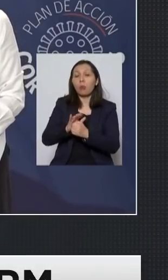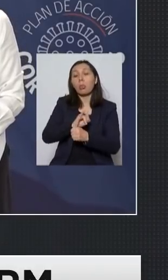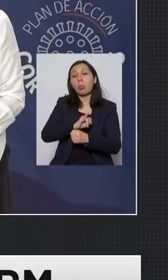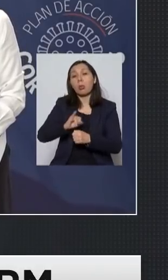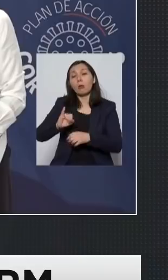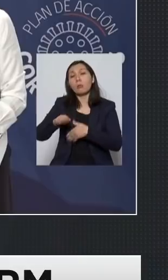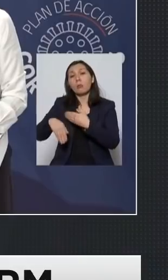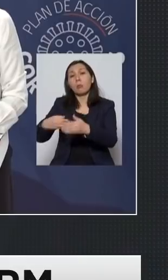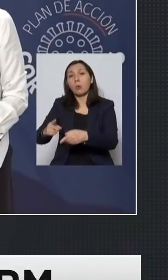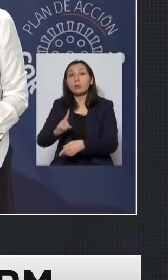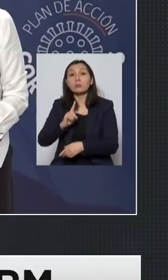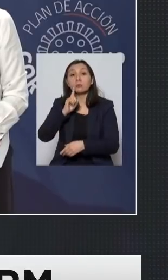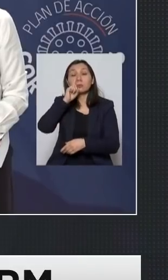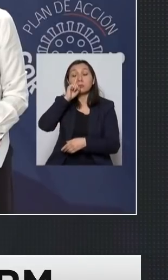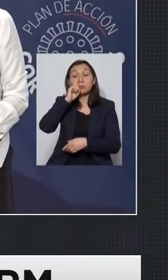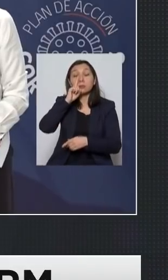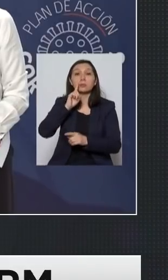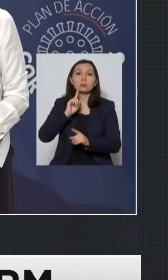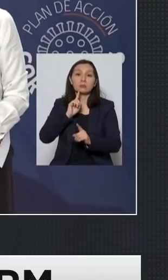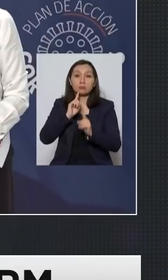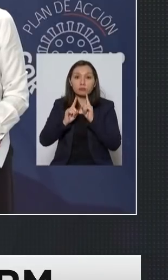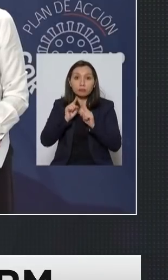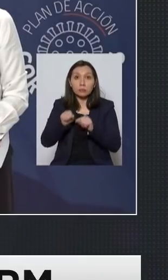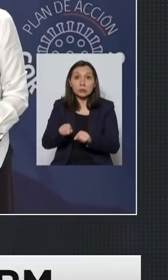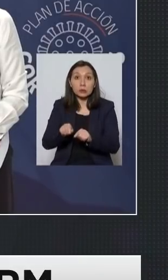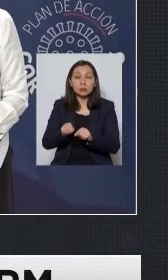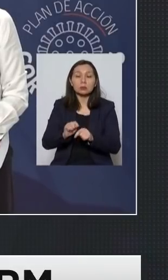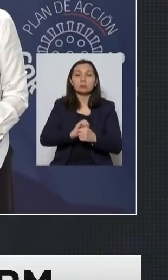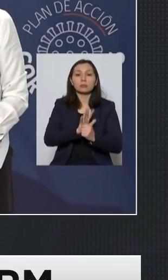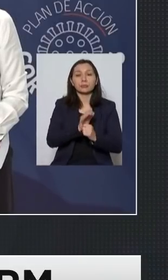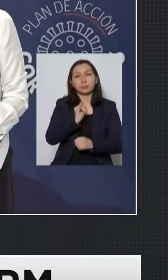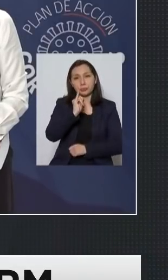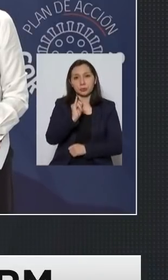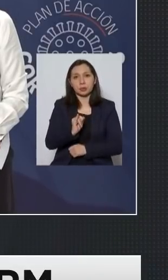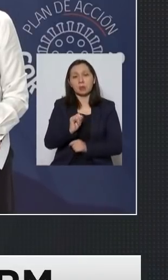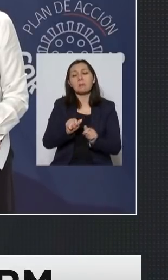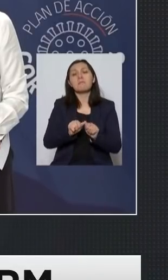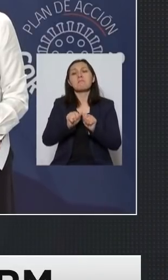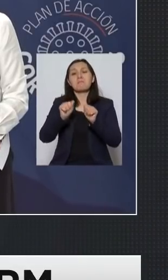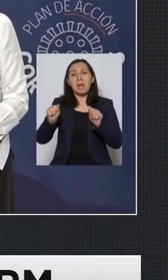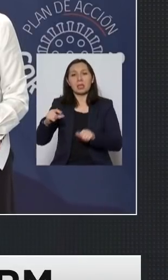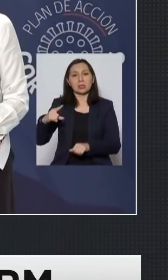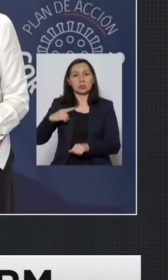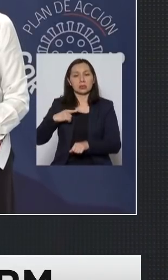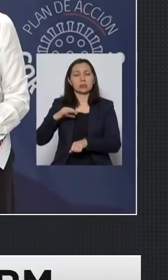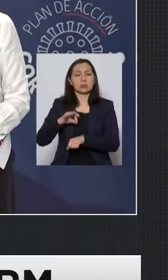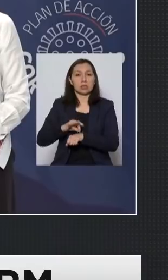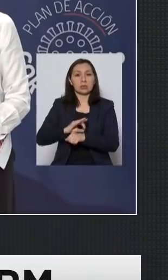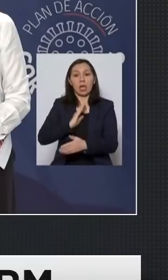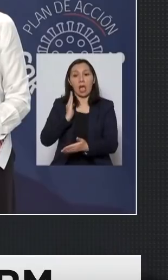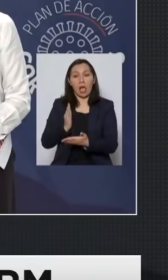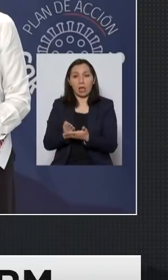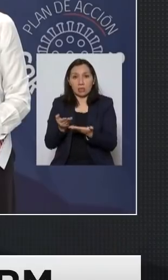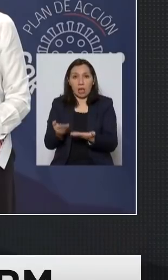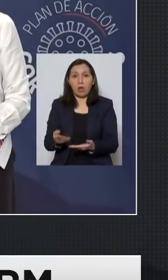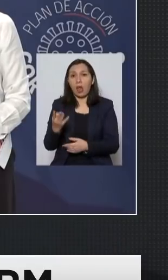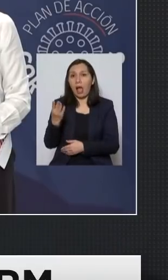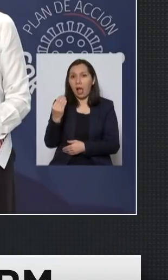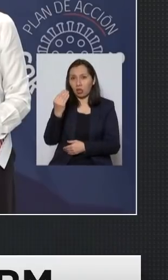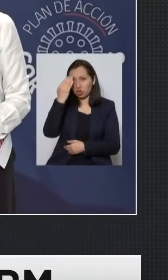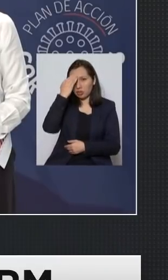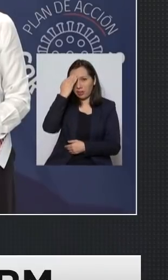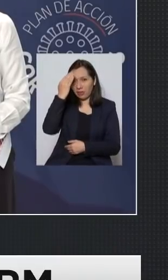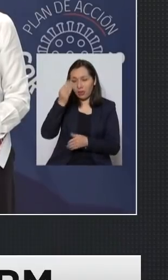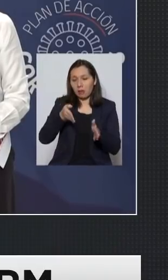y efectivamente si están con un coronavirus deben prolongar su licencia hasta hoy por 14